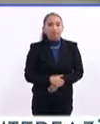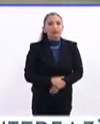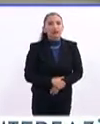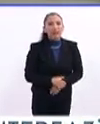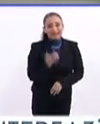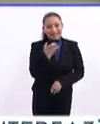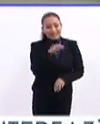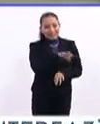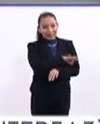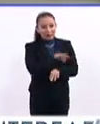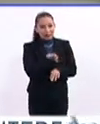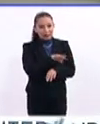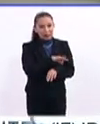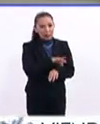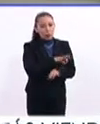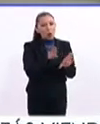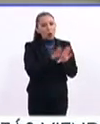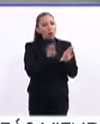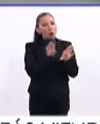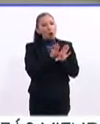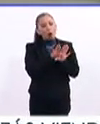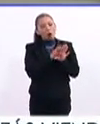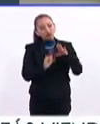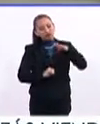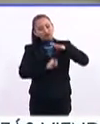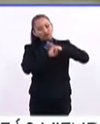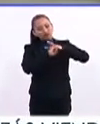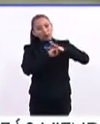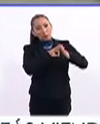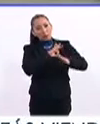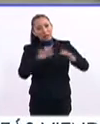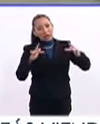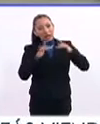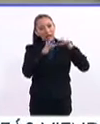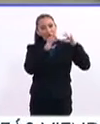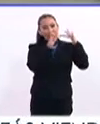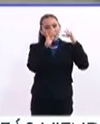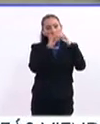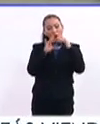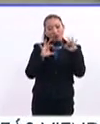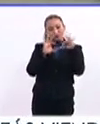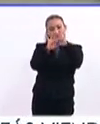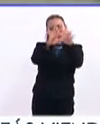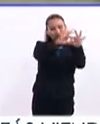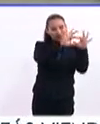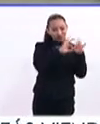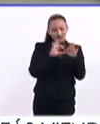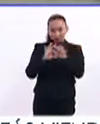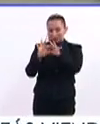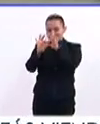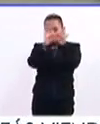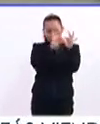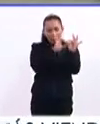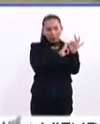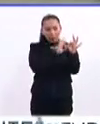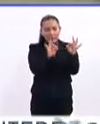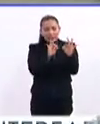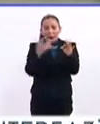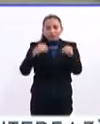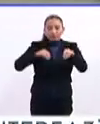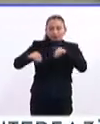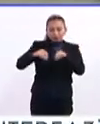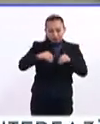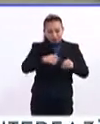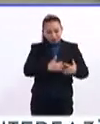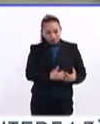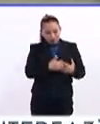es como una columna vertebral donde se pueden conectar muchos nervios y se puede hacer mover al